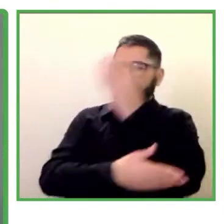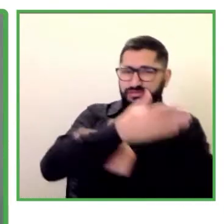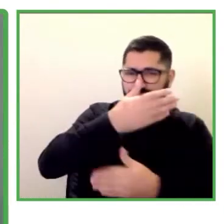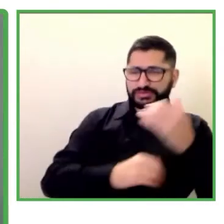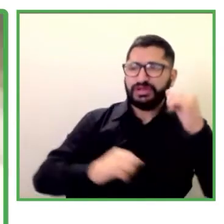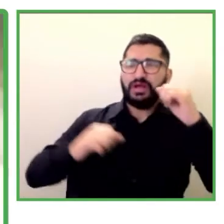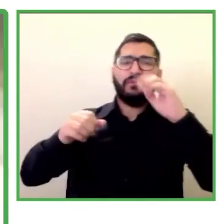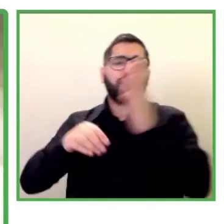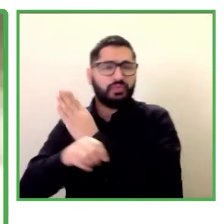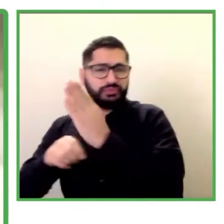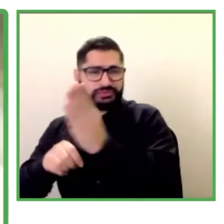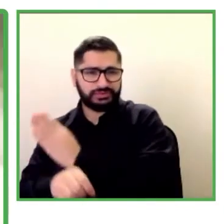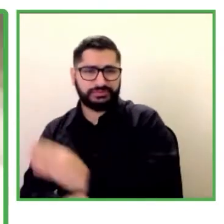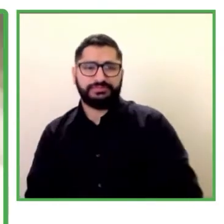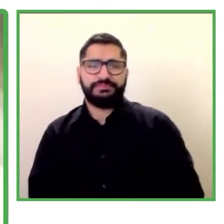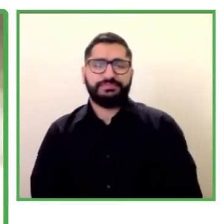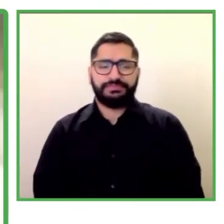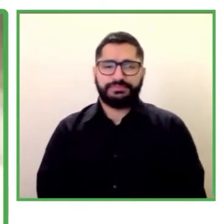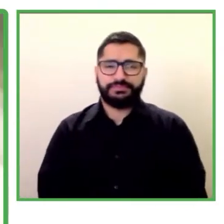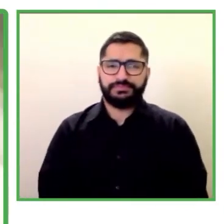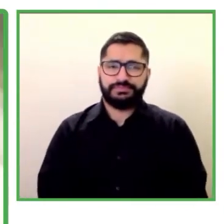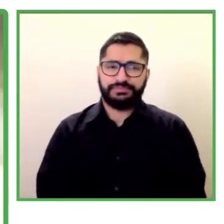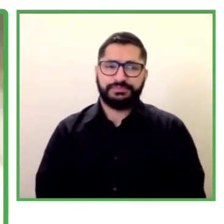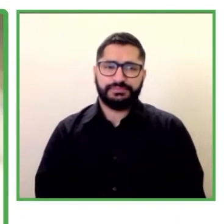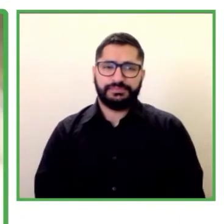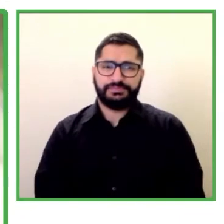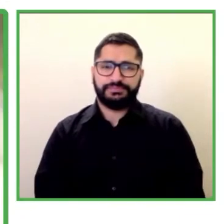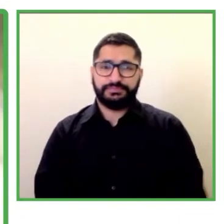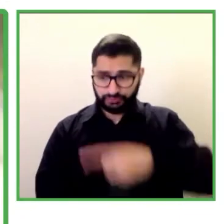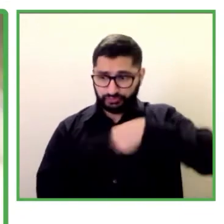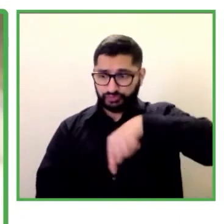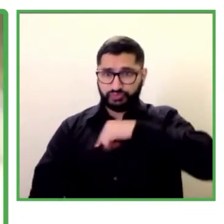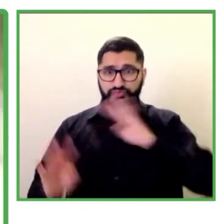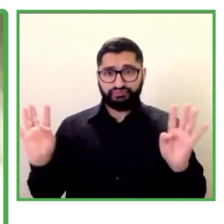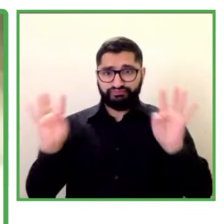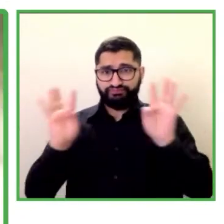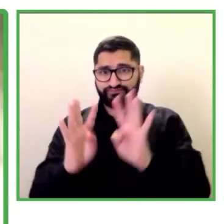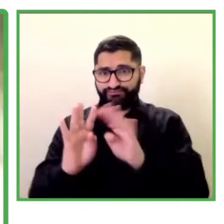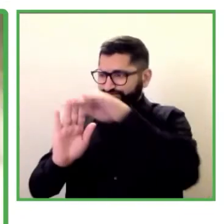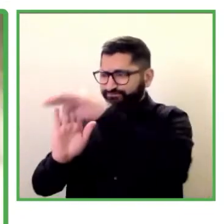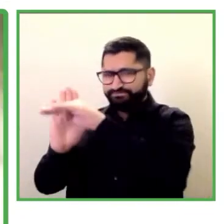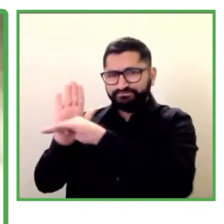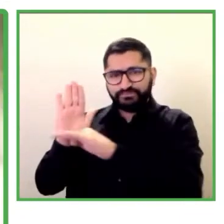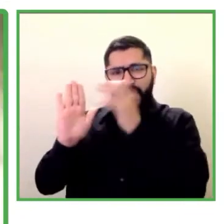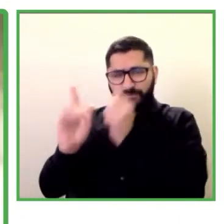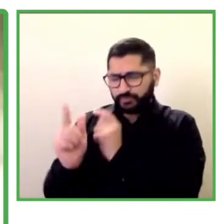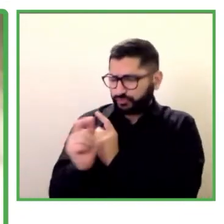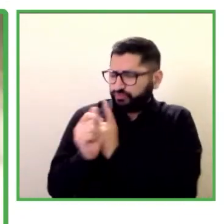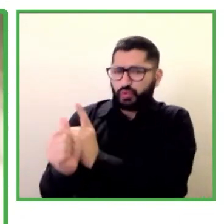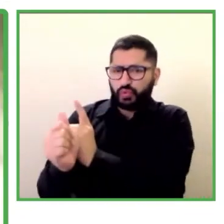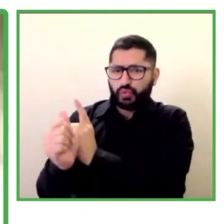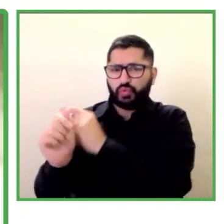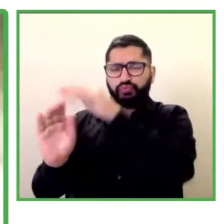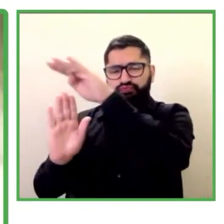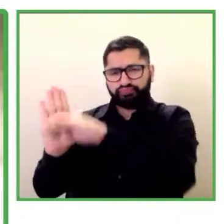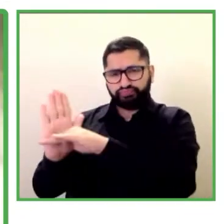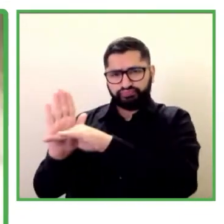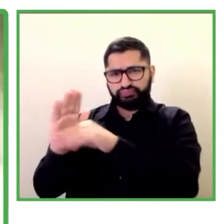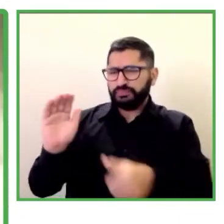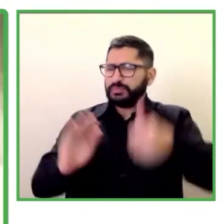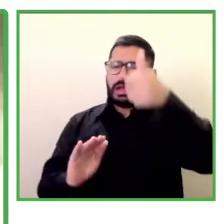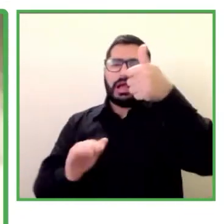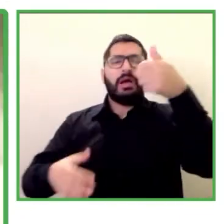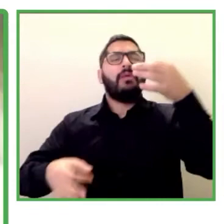Hoy estamos poniendo en agenda uno de los eventos más importantes del año en este sentido y por supuesto el objetivo